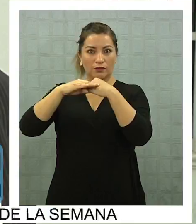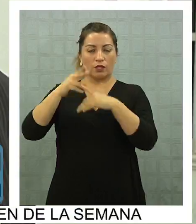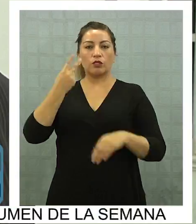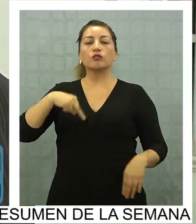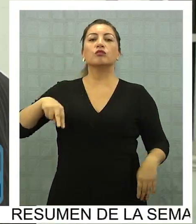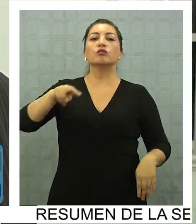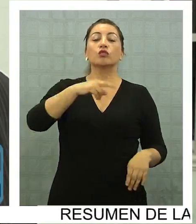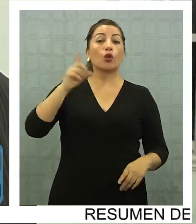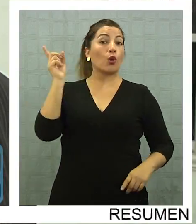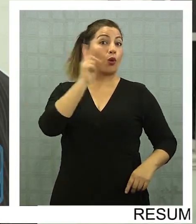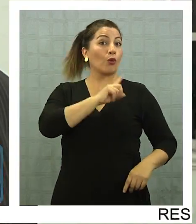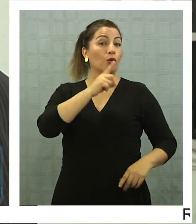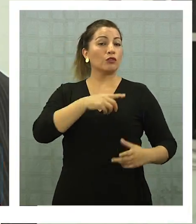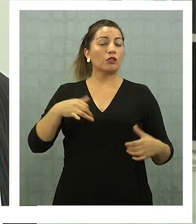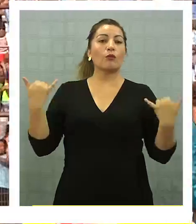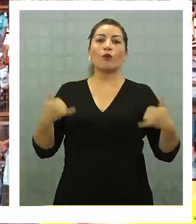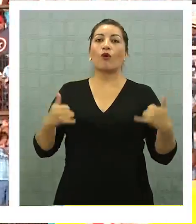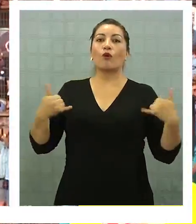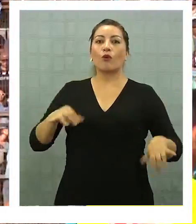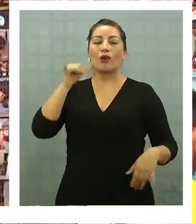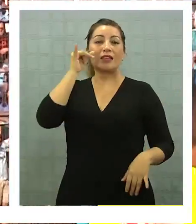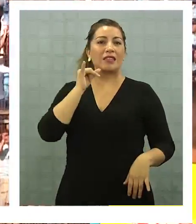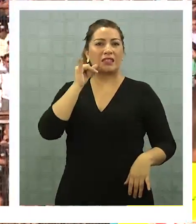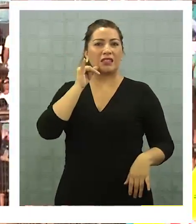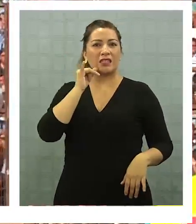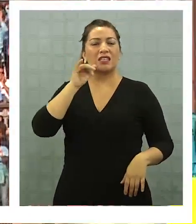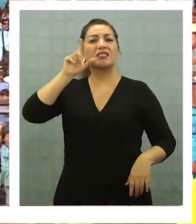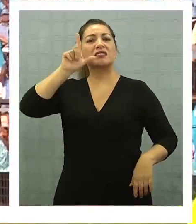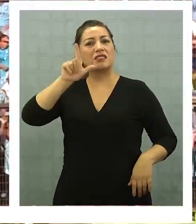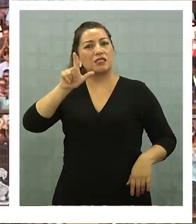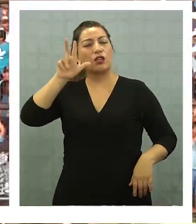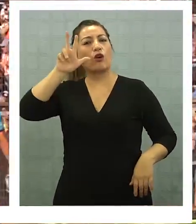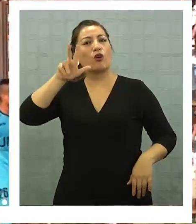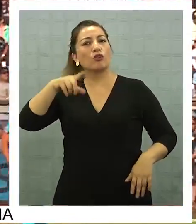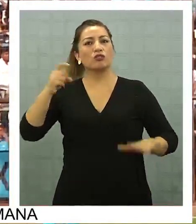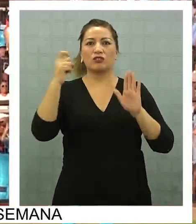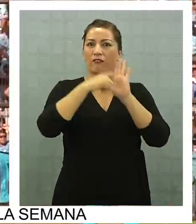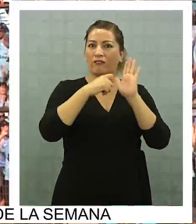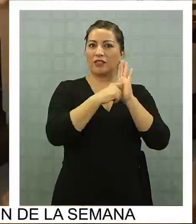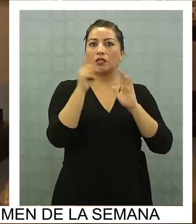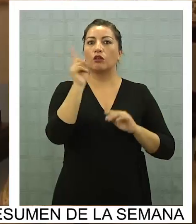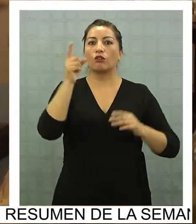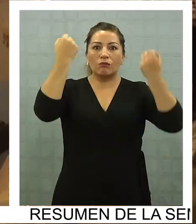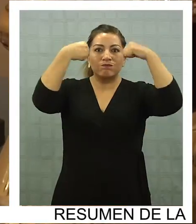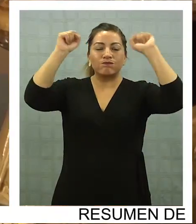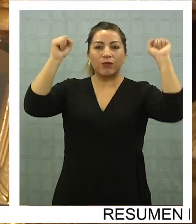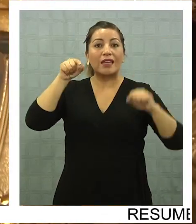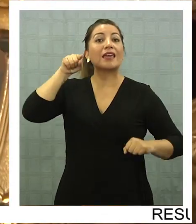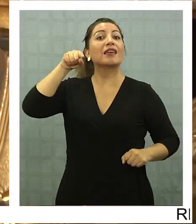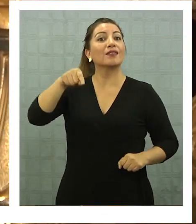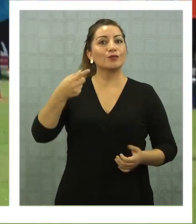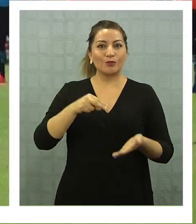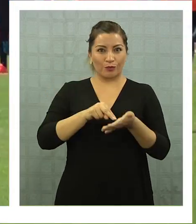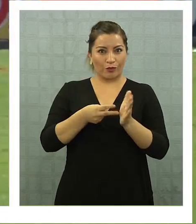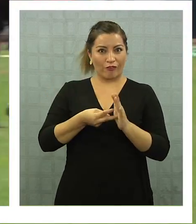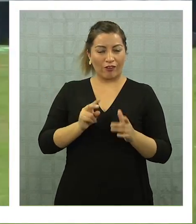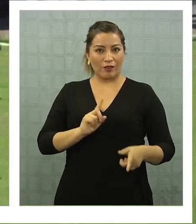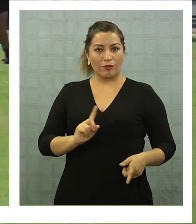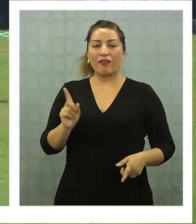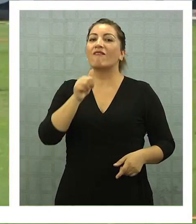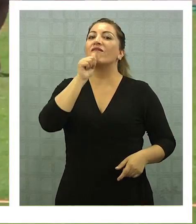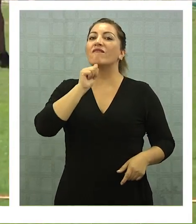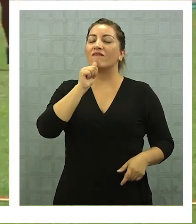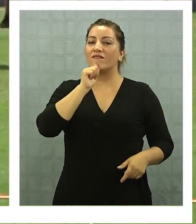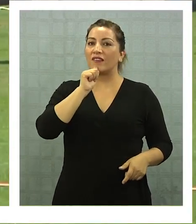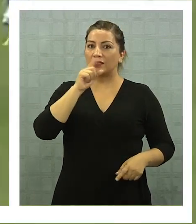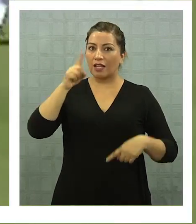los últimos partidos de Iquique, Iquique hace 7 o 8 fechas que no gana. Por lo tanto, hay una consecuencia de que no se le están